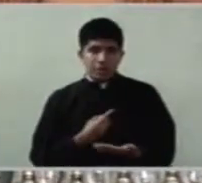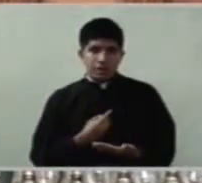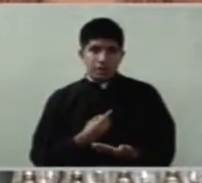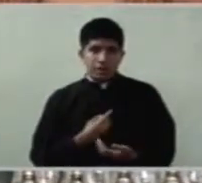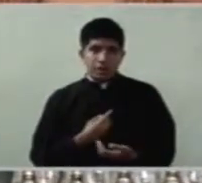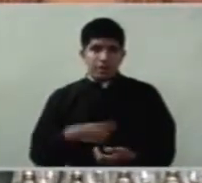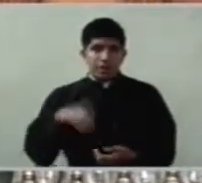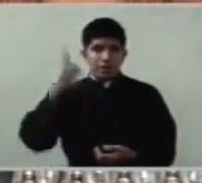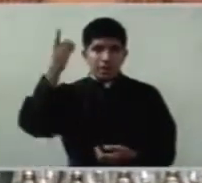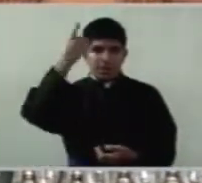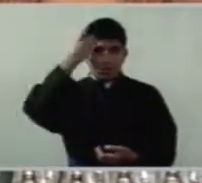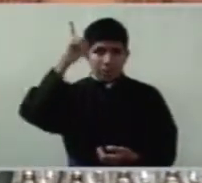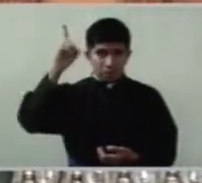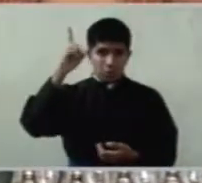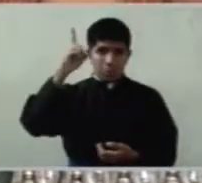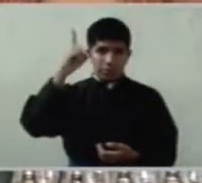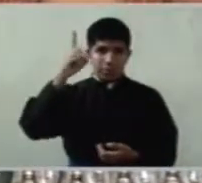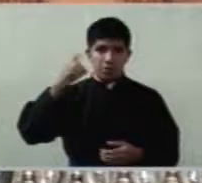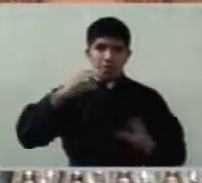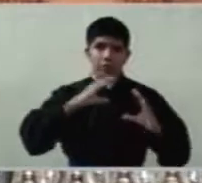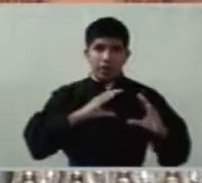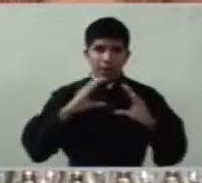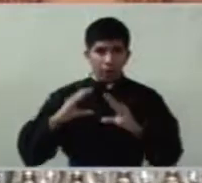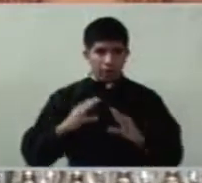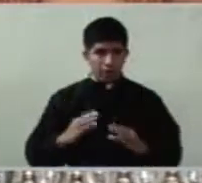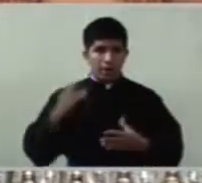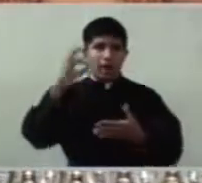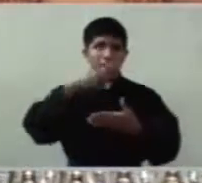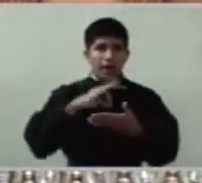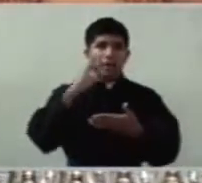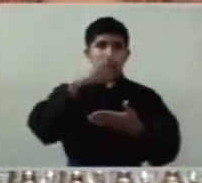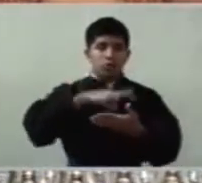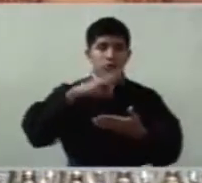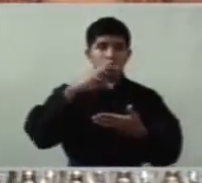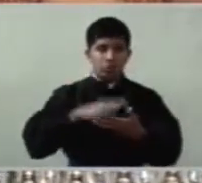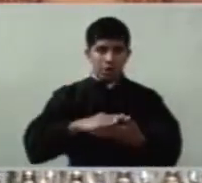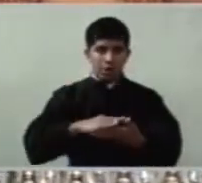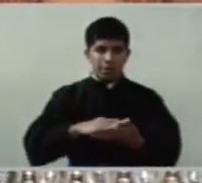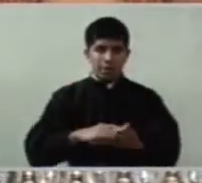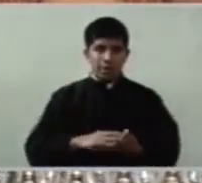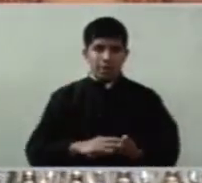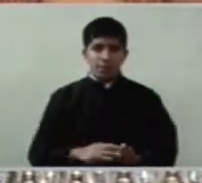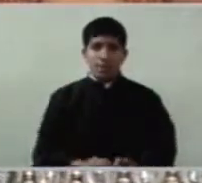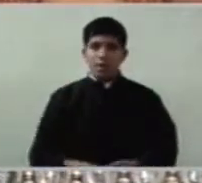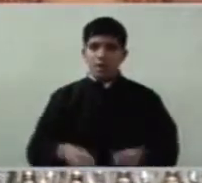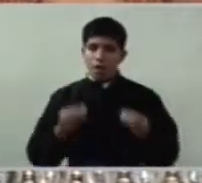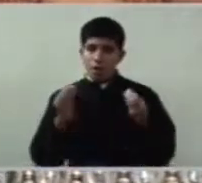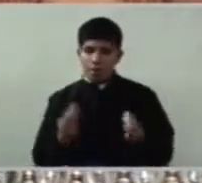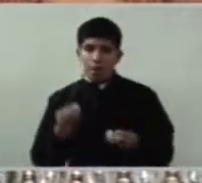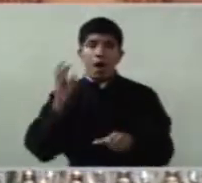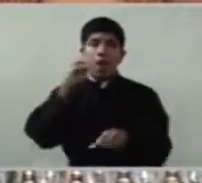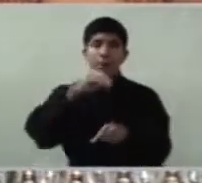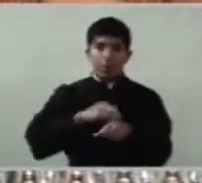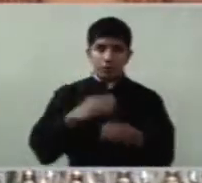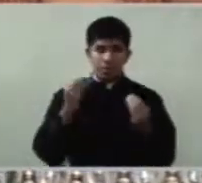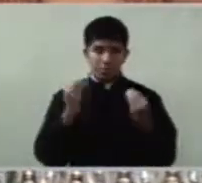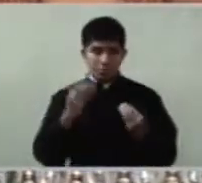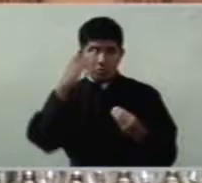ese propietario, que le dedica mucho cariño a su viñedo.